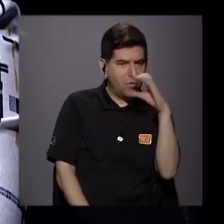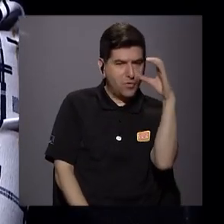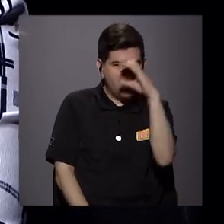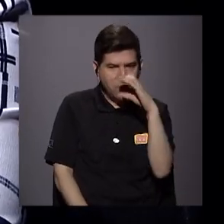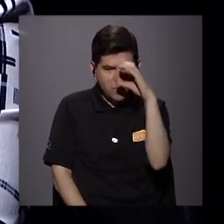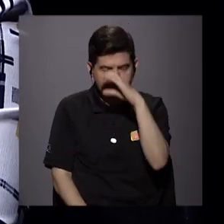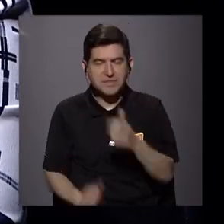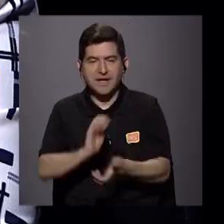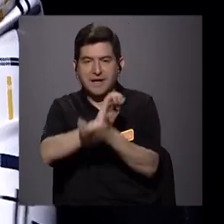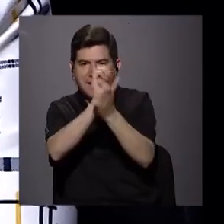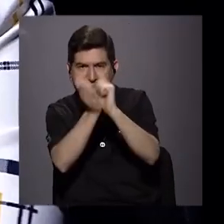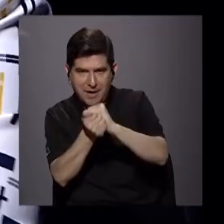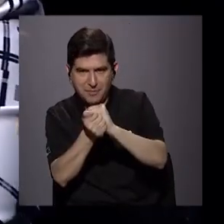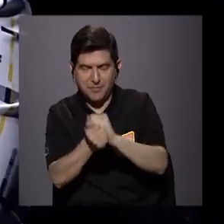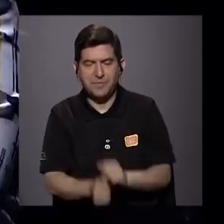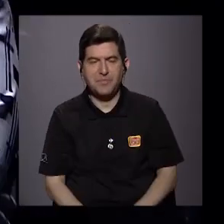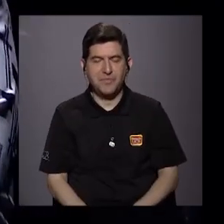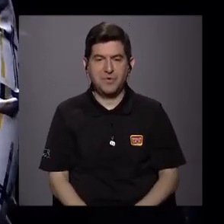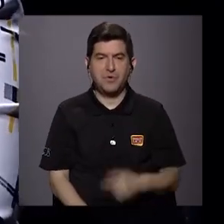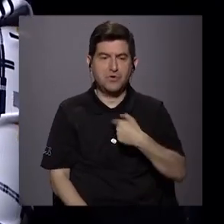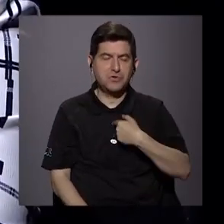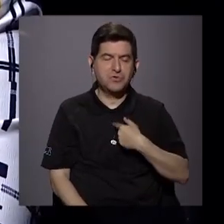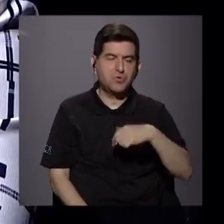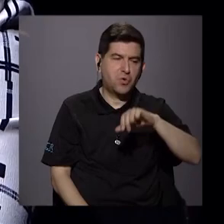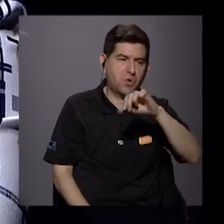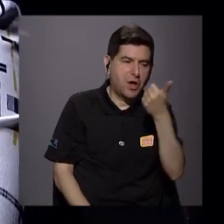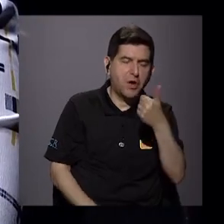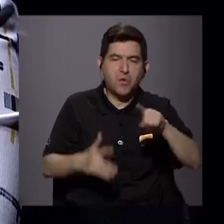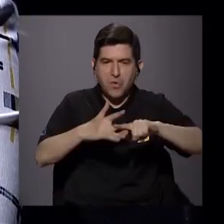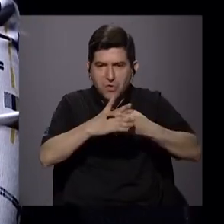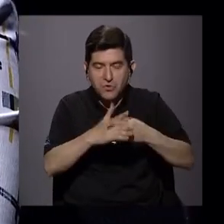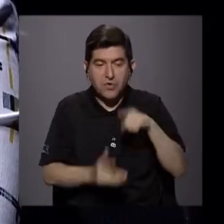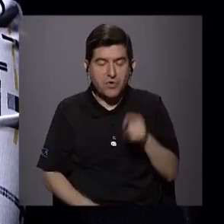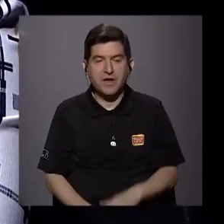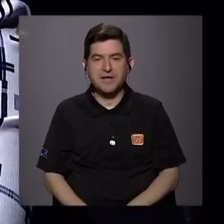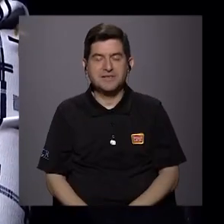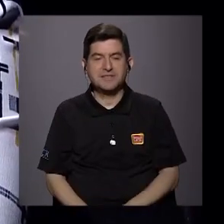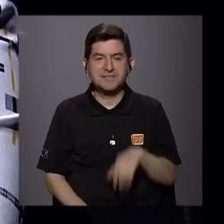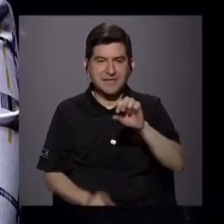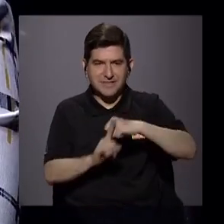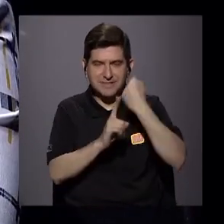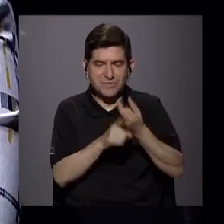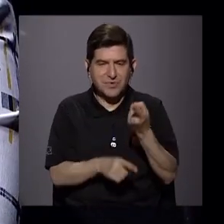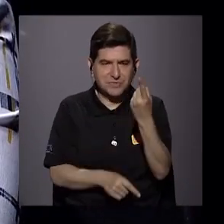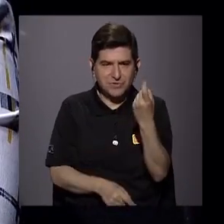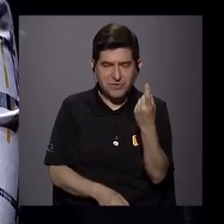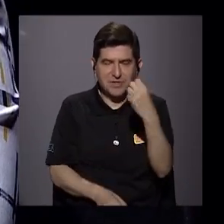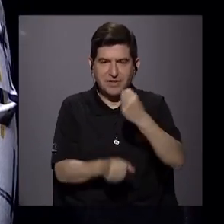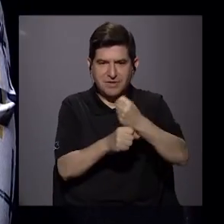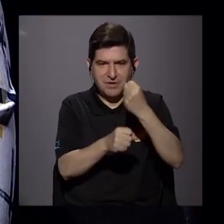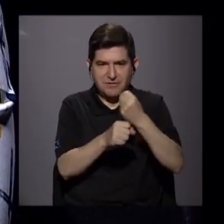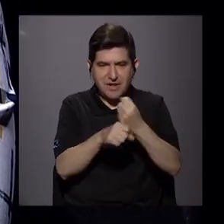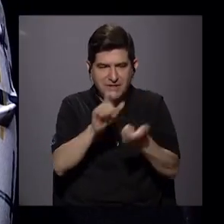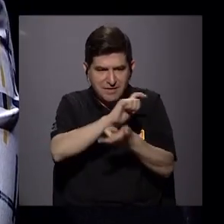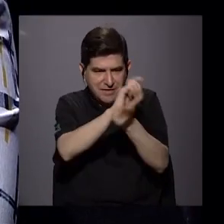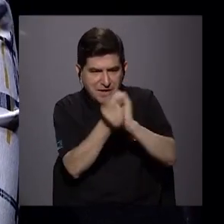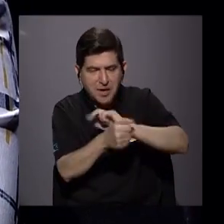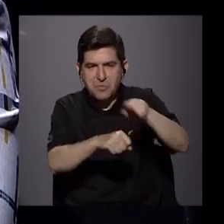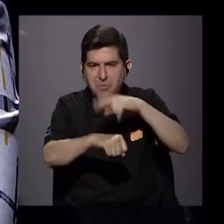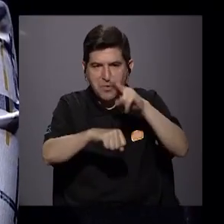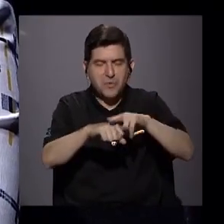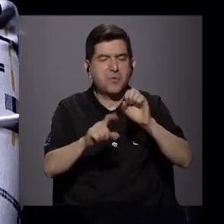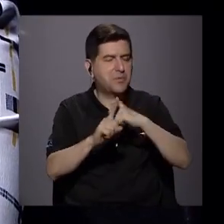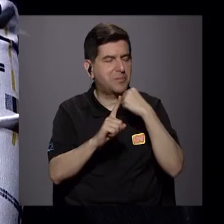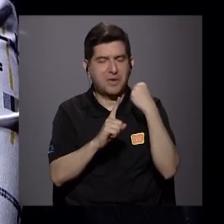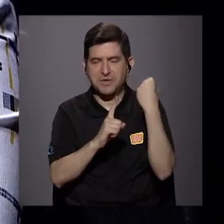o buscando cambiar de trabajo, de un trabajo y empiezo por otro, ¿verdad? O ese desempleo friccional en realidad es común, normal